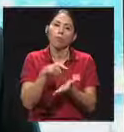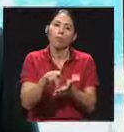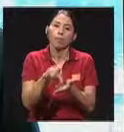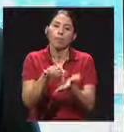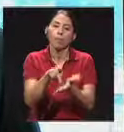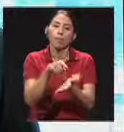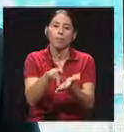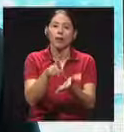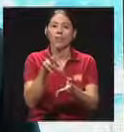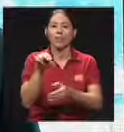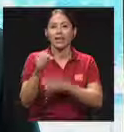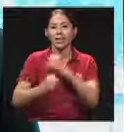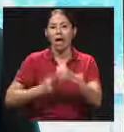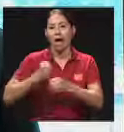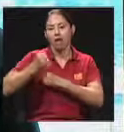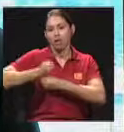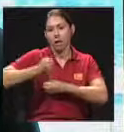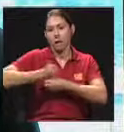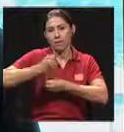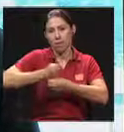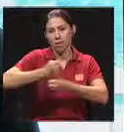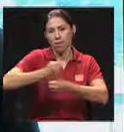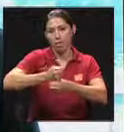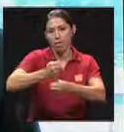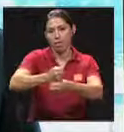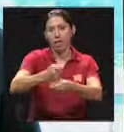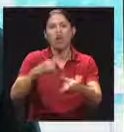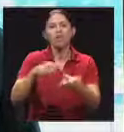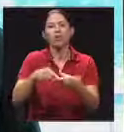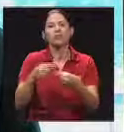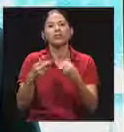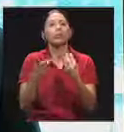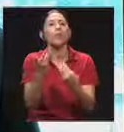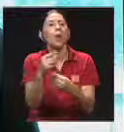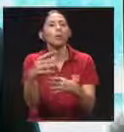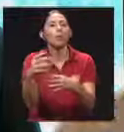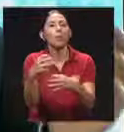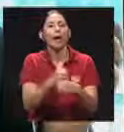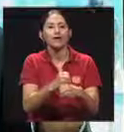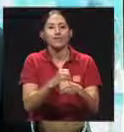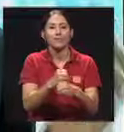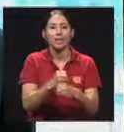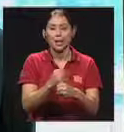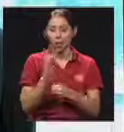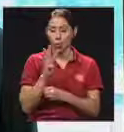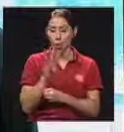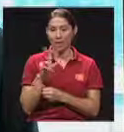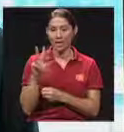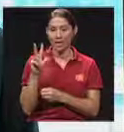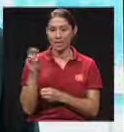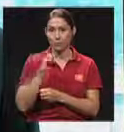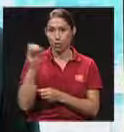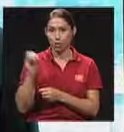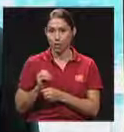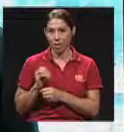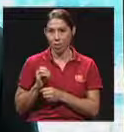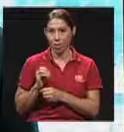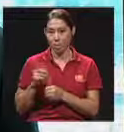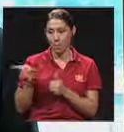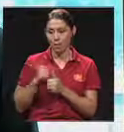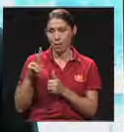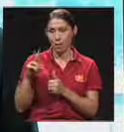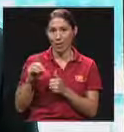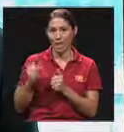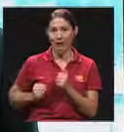al cual se accede a los beneficios, si uno cotiza 30 años lo que va a recibir es ese 43% más 10